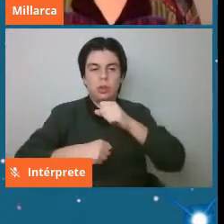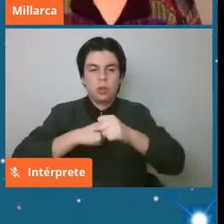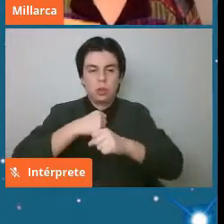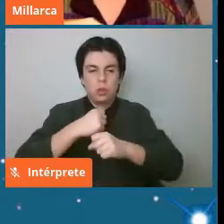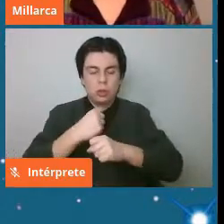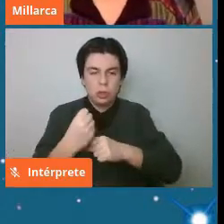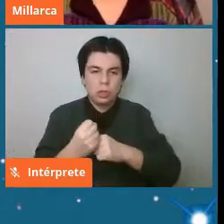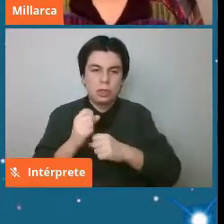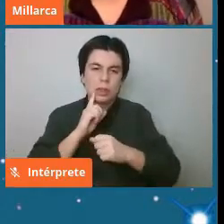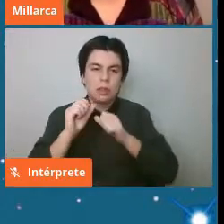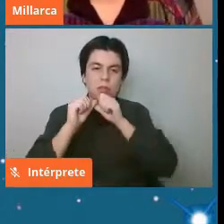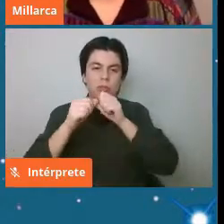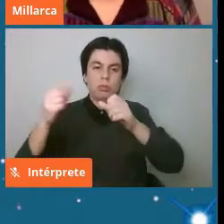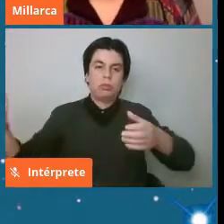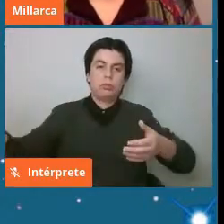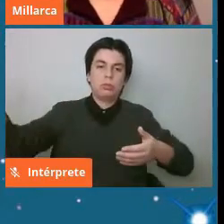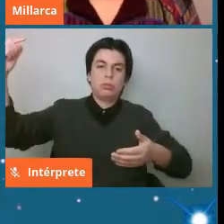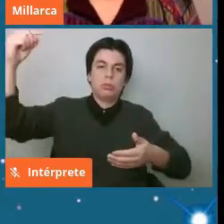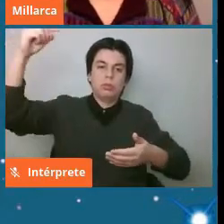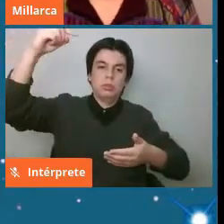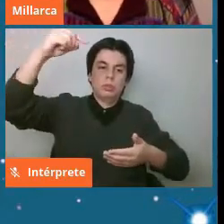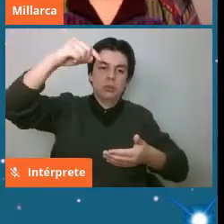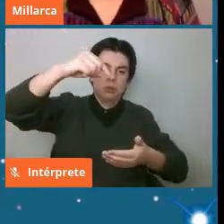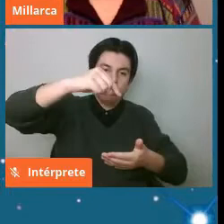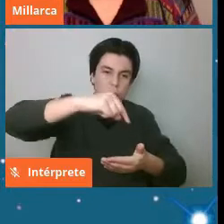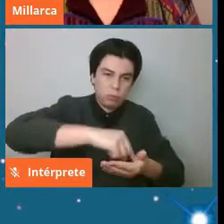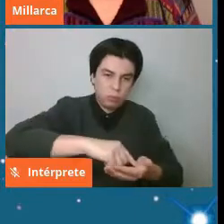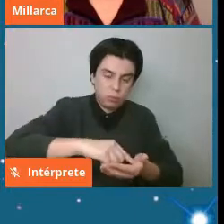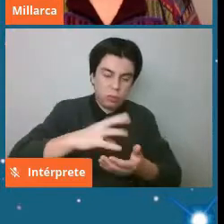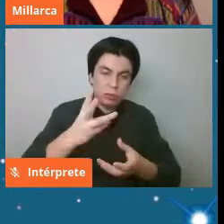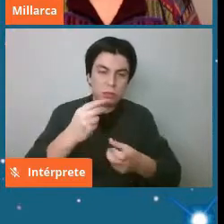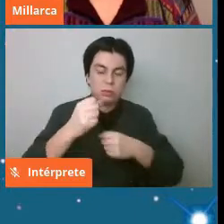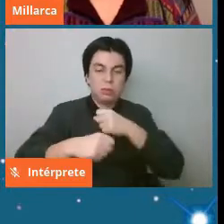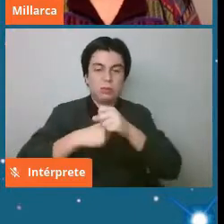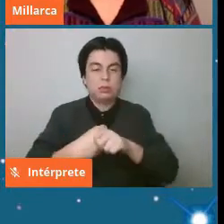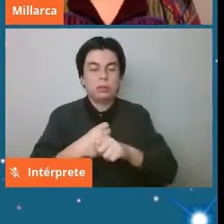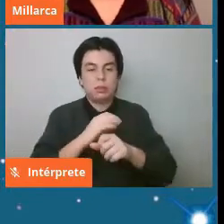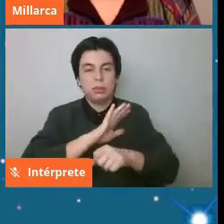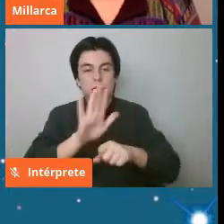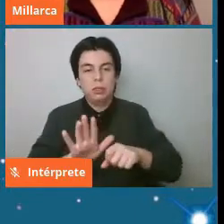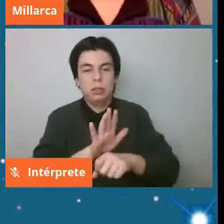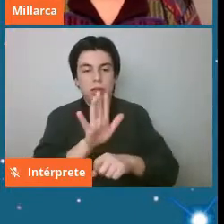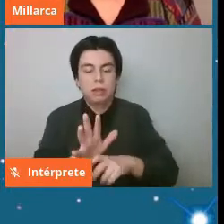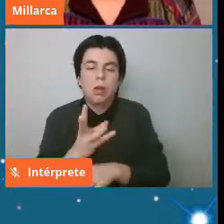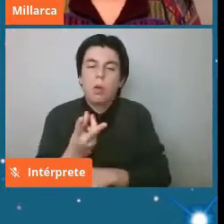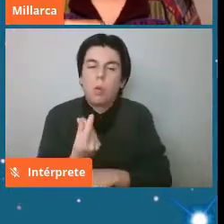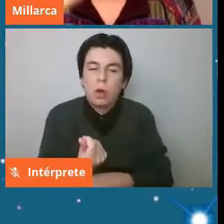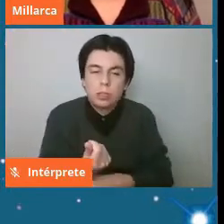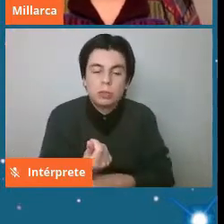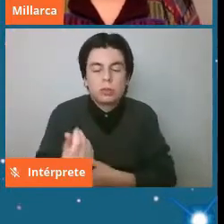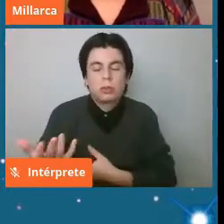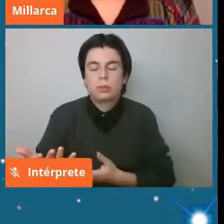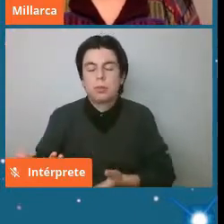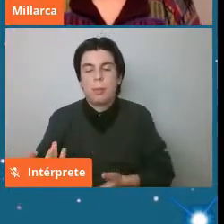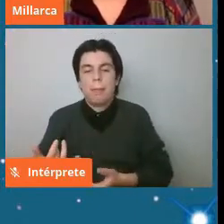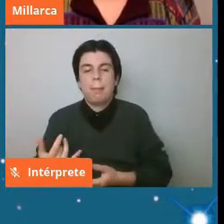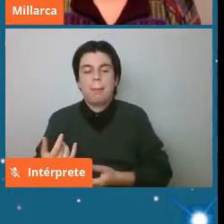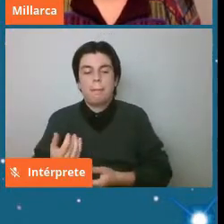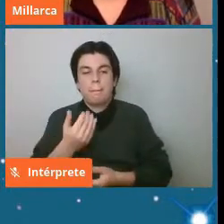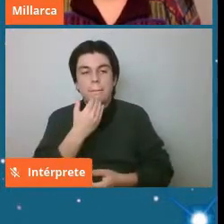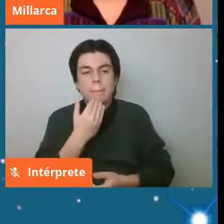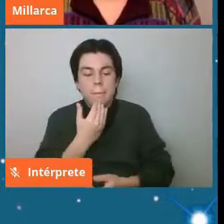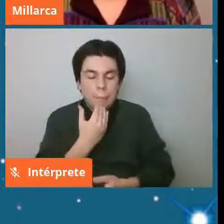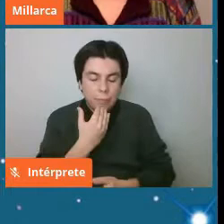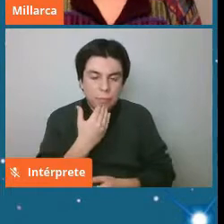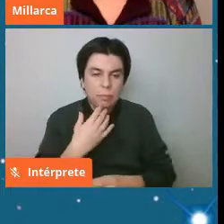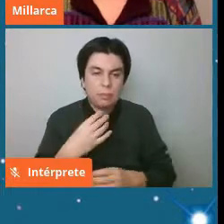que aterrizaron en la tierra todo eso nos da mucha información de cómo es el